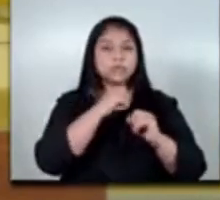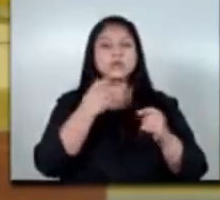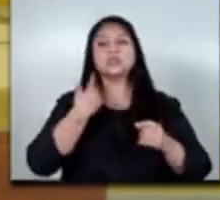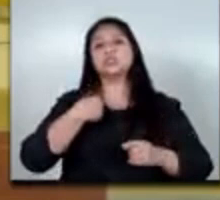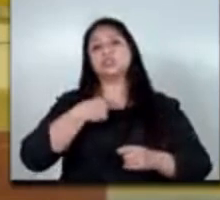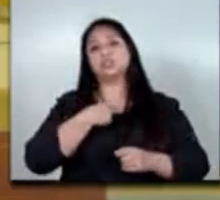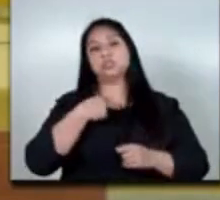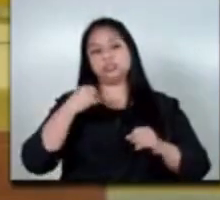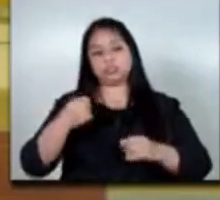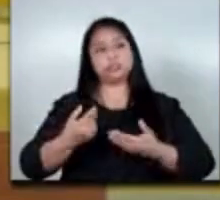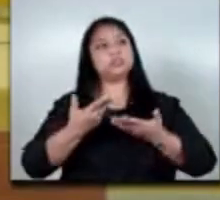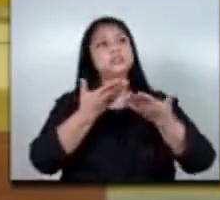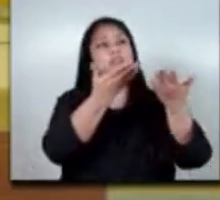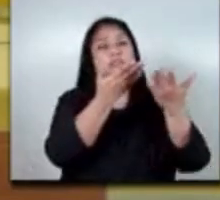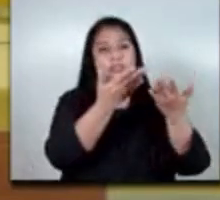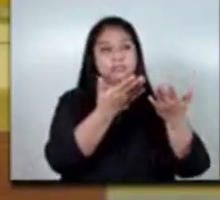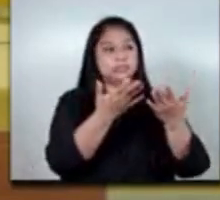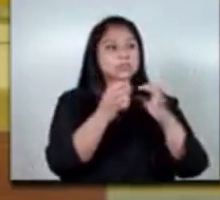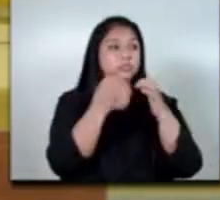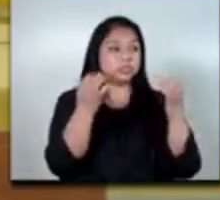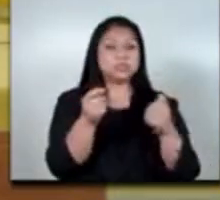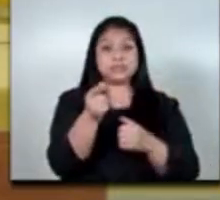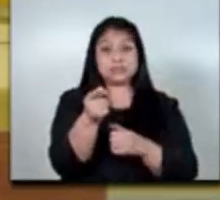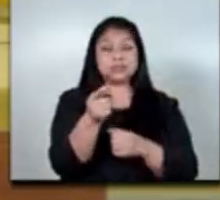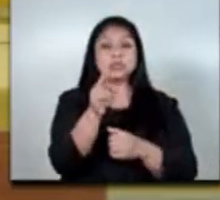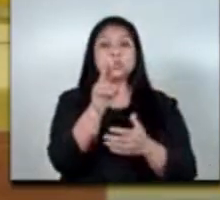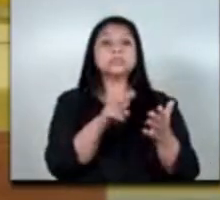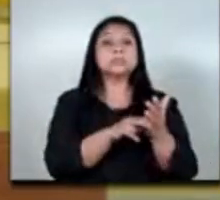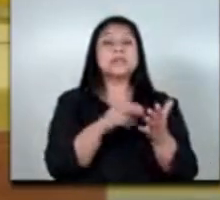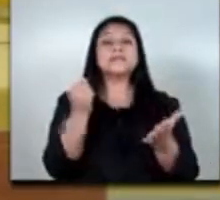facilitarla es ahí en donde dos mil visas